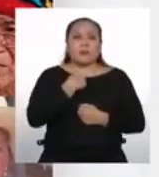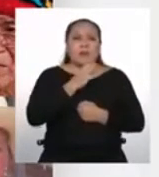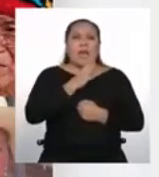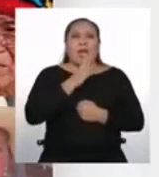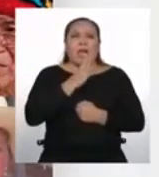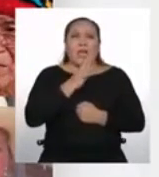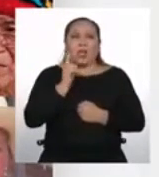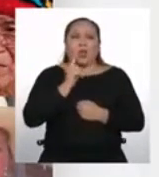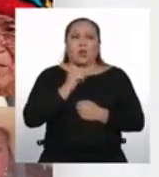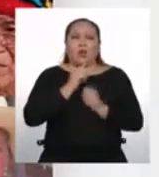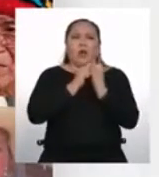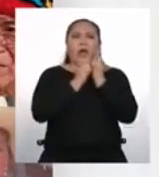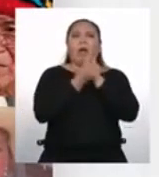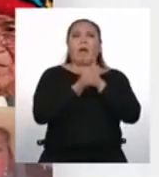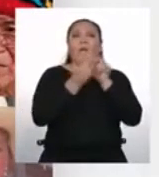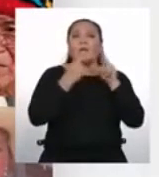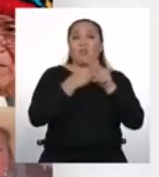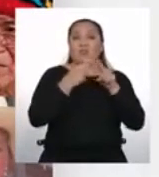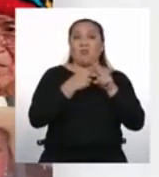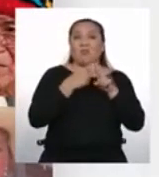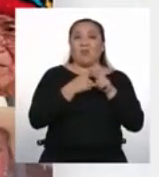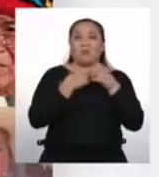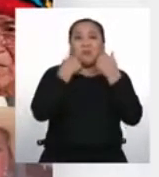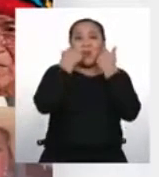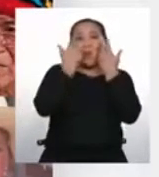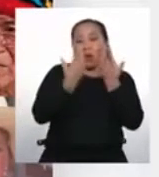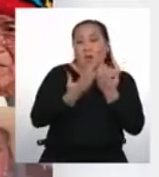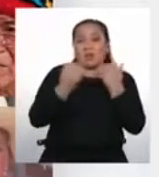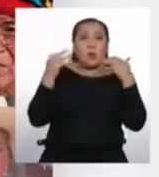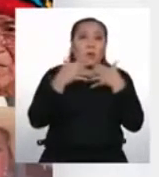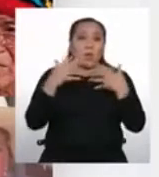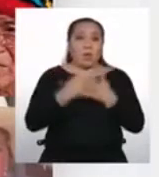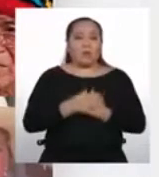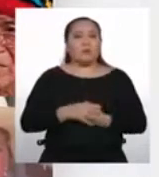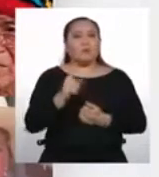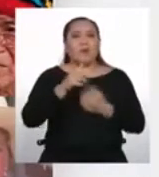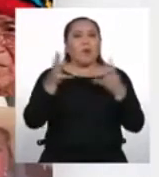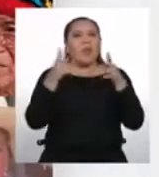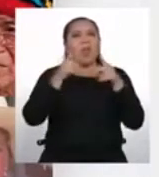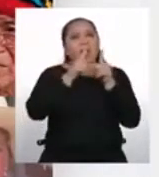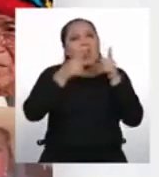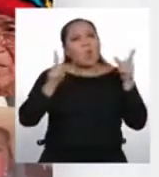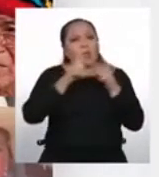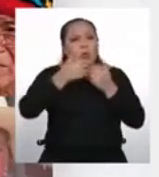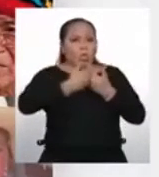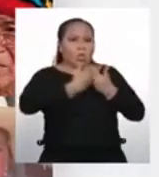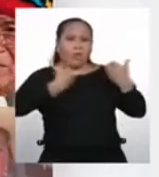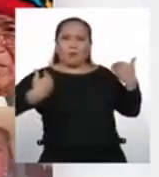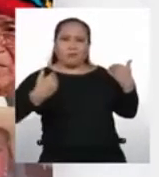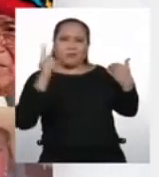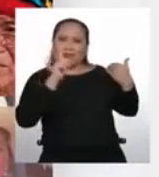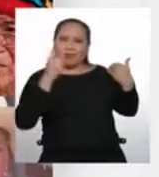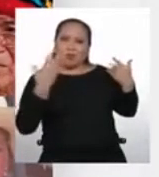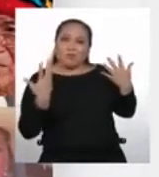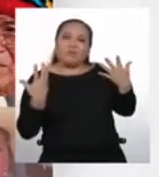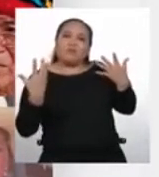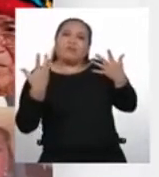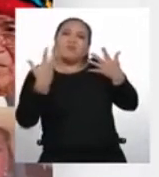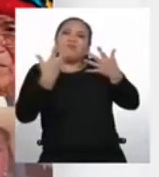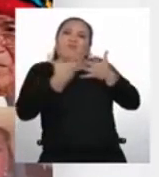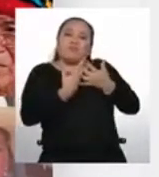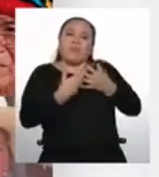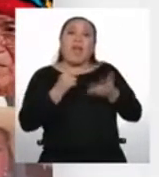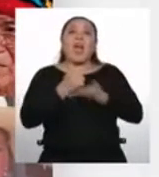nombres por dicho motivo. Es importante recordar que las lenguas no nos separan, por el contrario, ayudan a construir